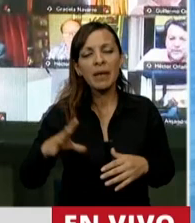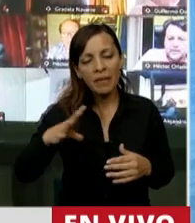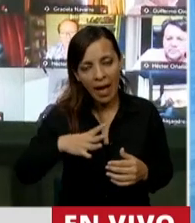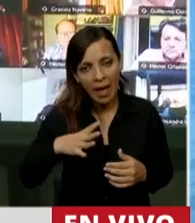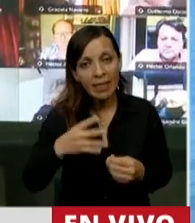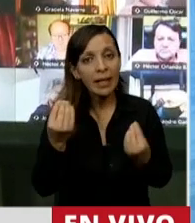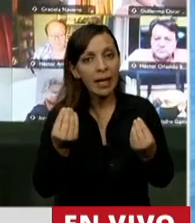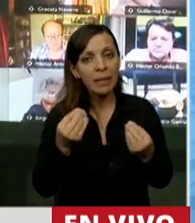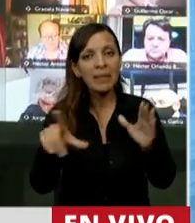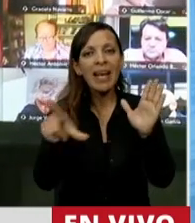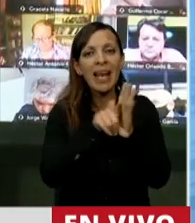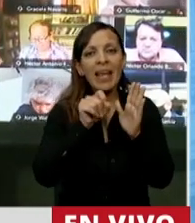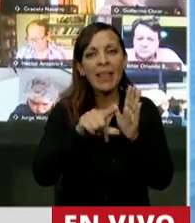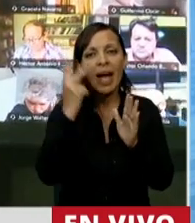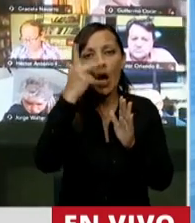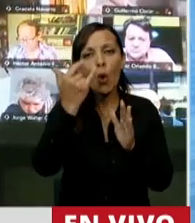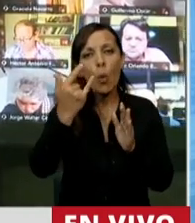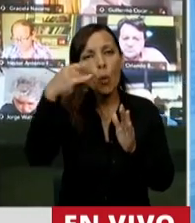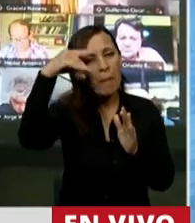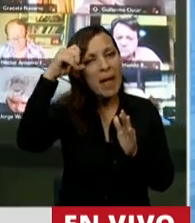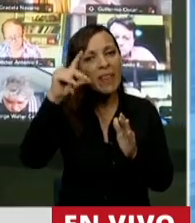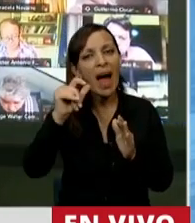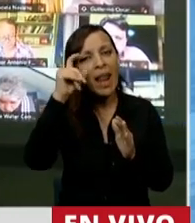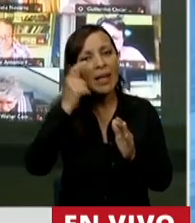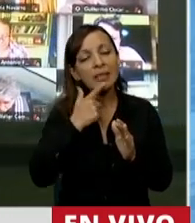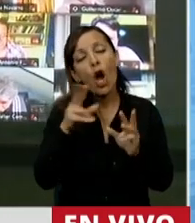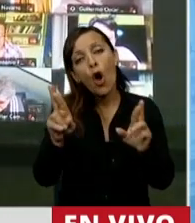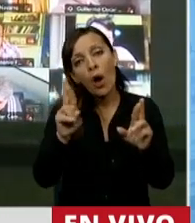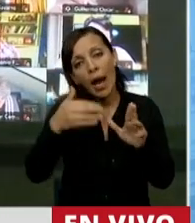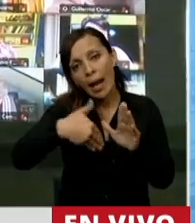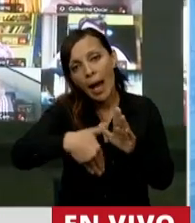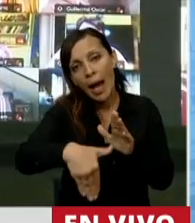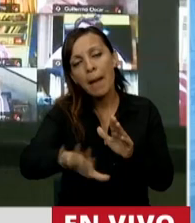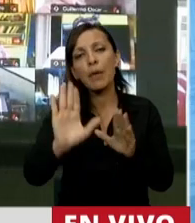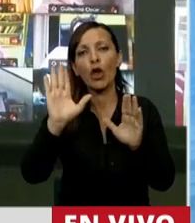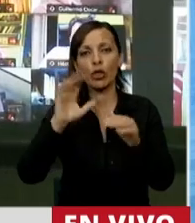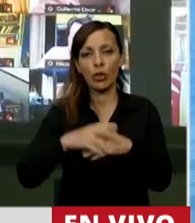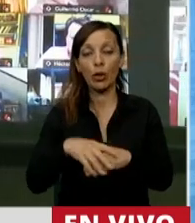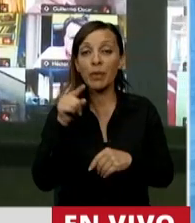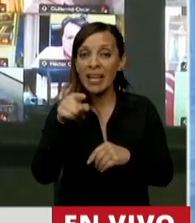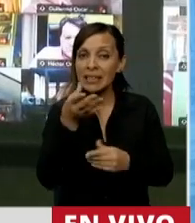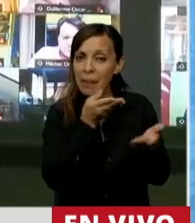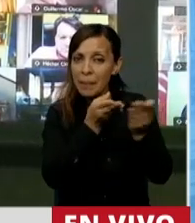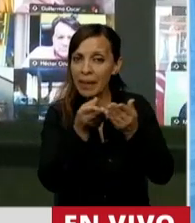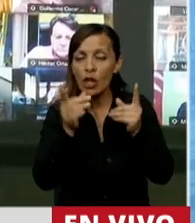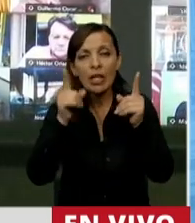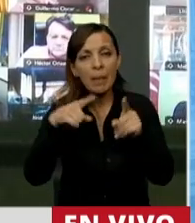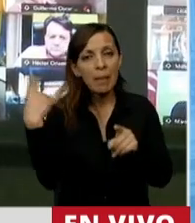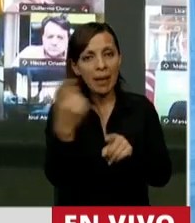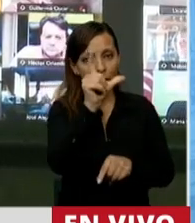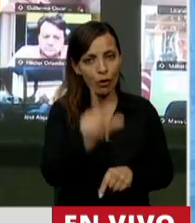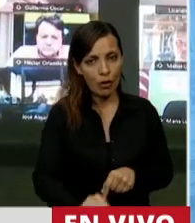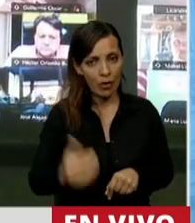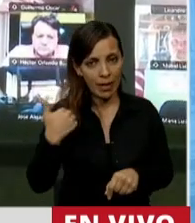la ley de humedales, que esperemos tenerla pronto, porque es una demanda también de todo el